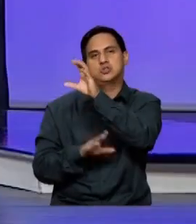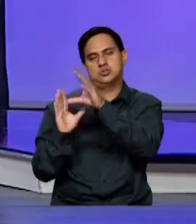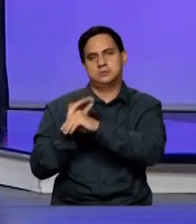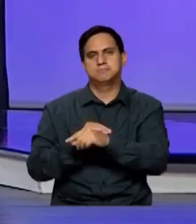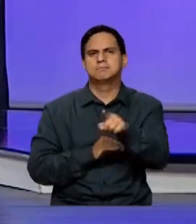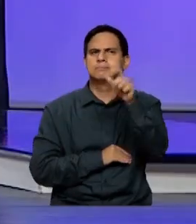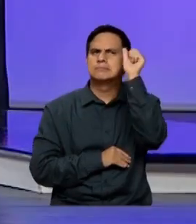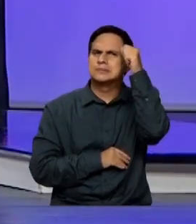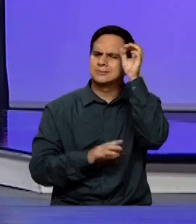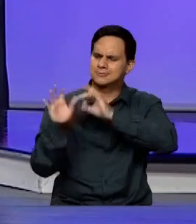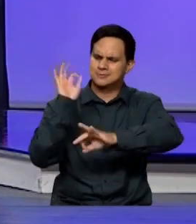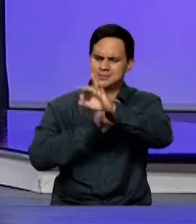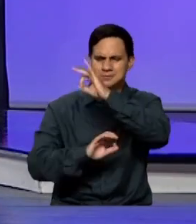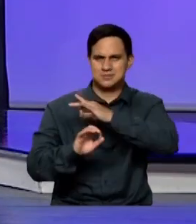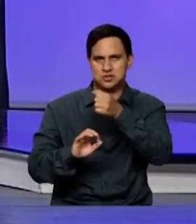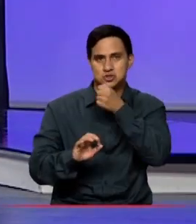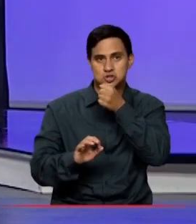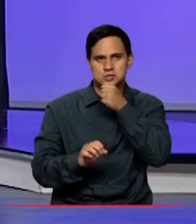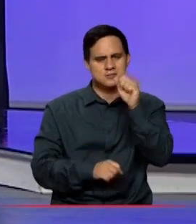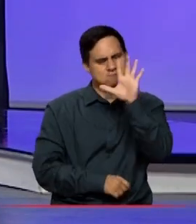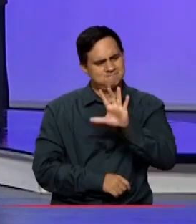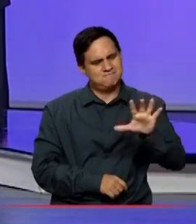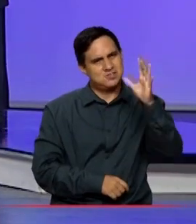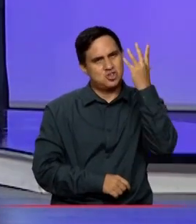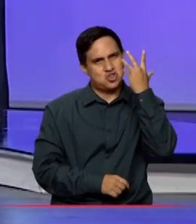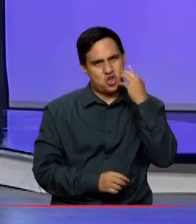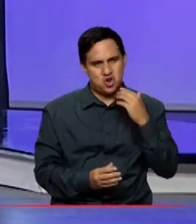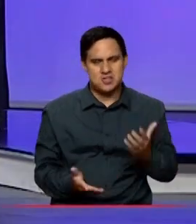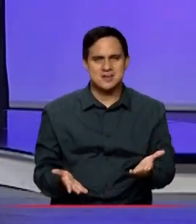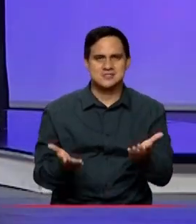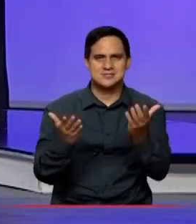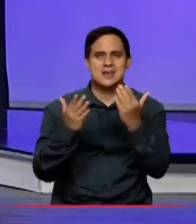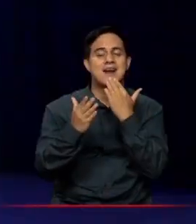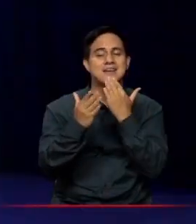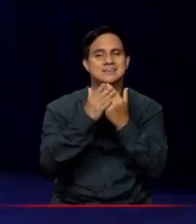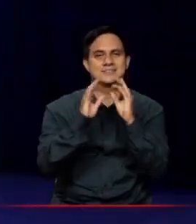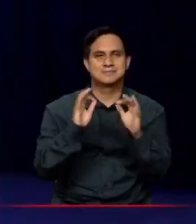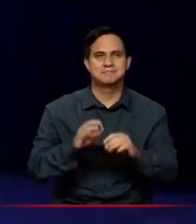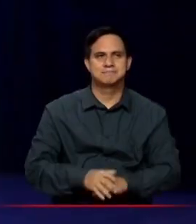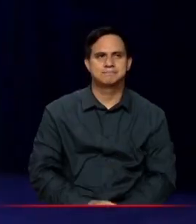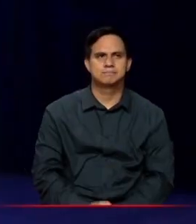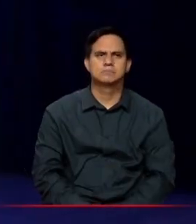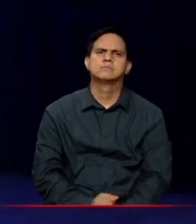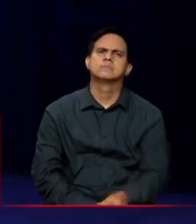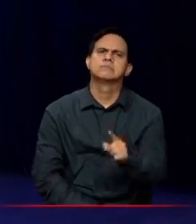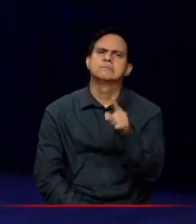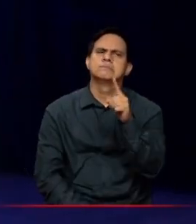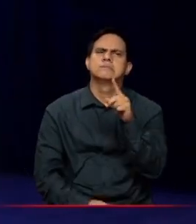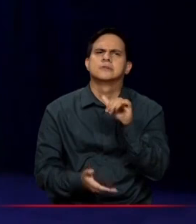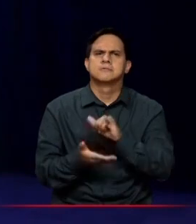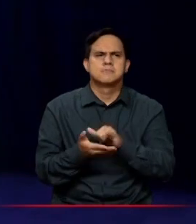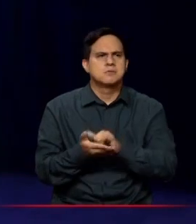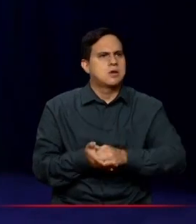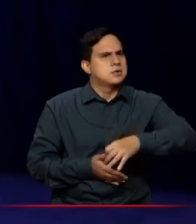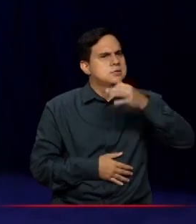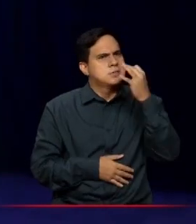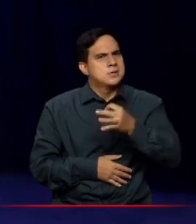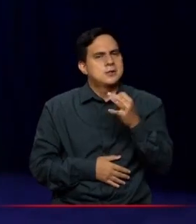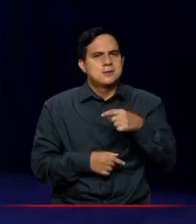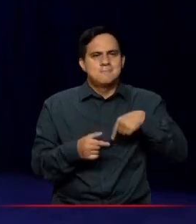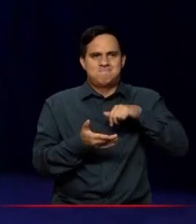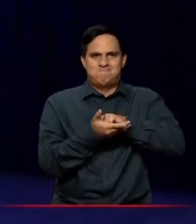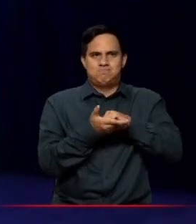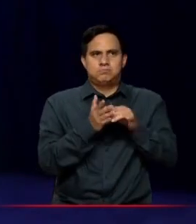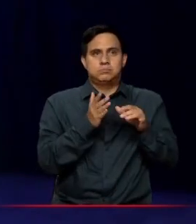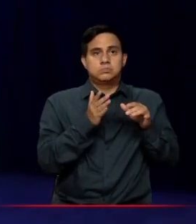somos Telepacífico Noticias, la región todos los días. Muchas gracias. Espero que no se haya desconectado ni de las realidades de la región,